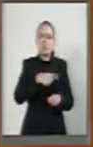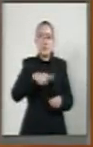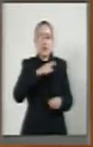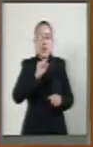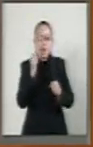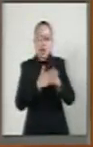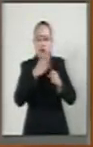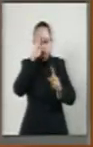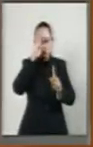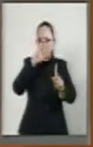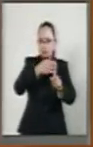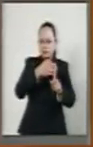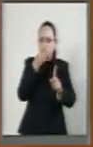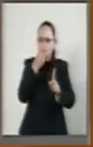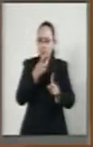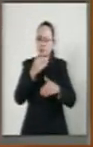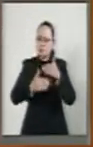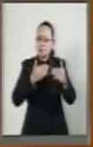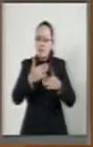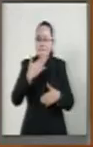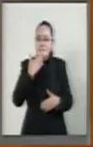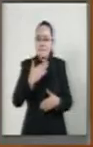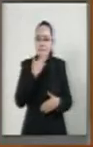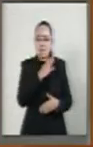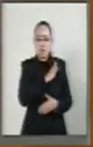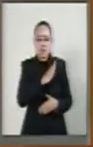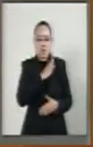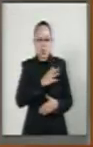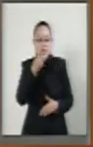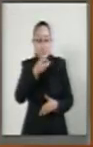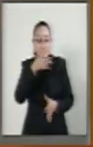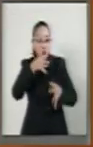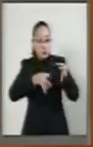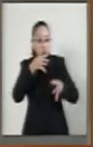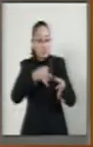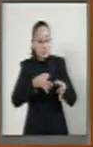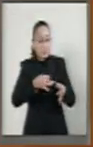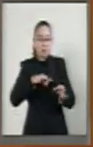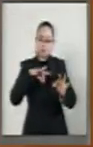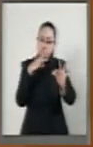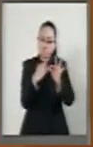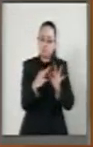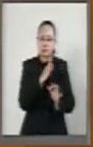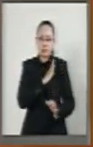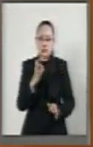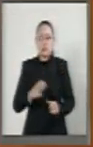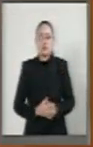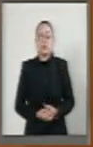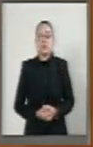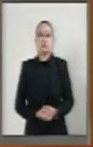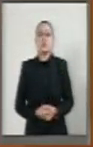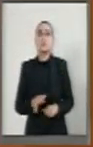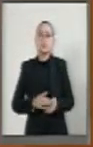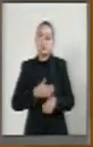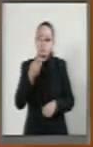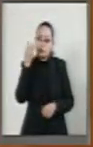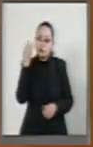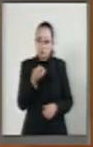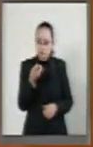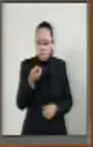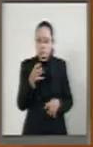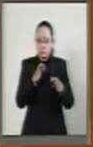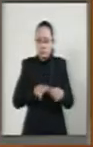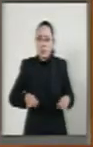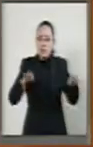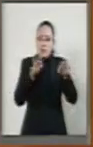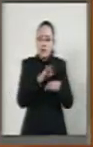objetivo, efectivo y eficiente sistema de impartición de justicia. En tal sentido, es imprescindible que